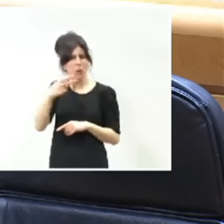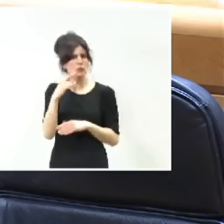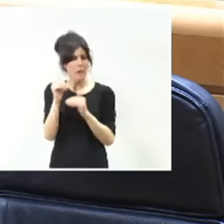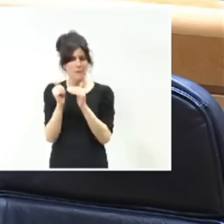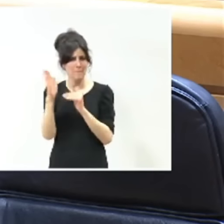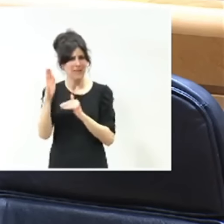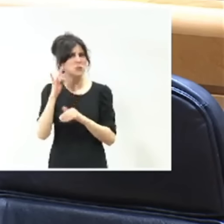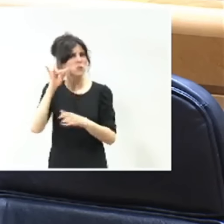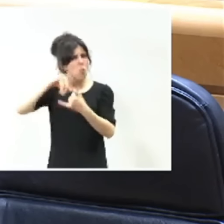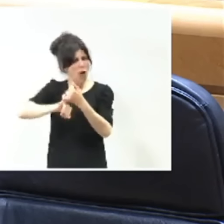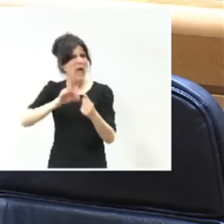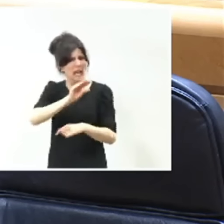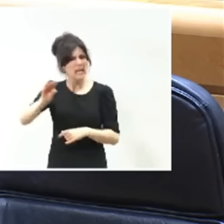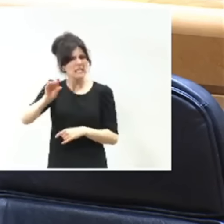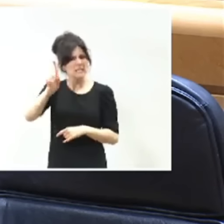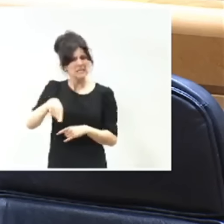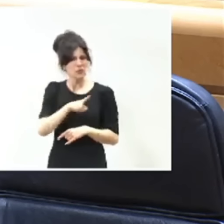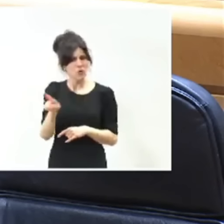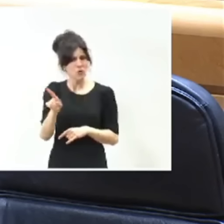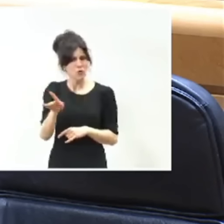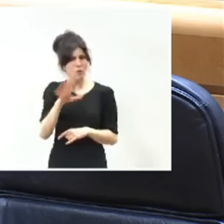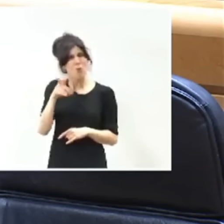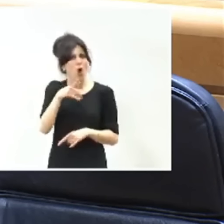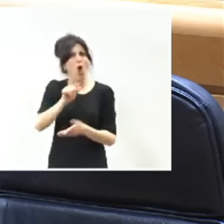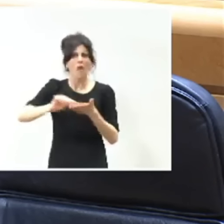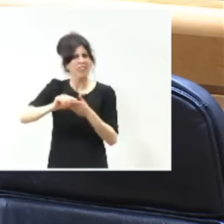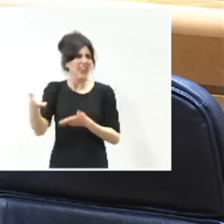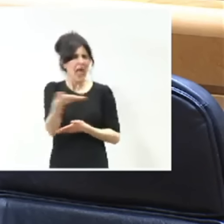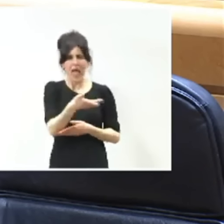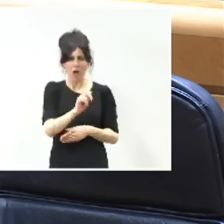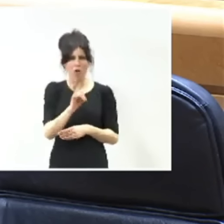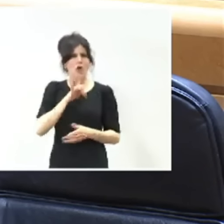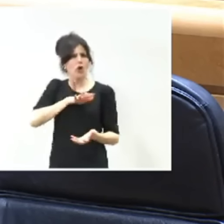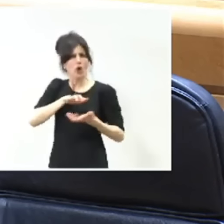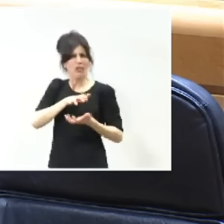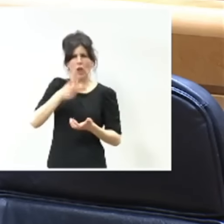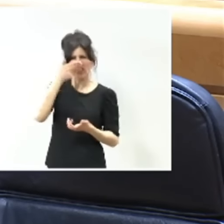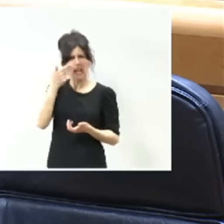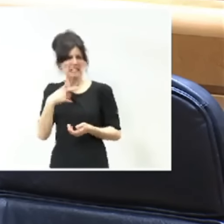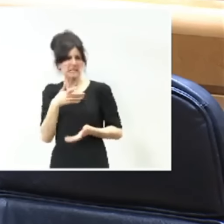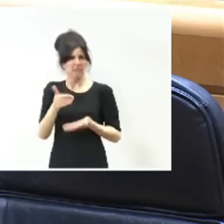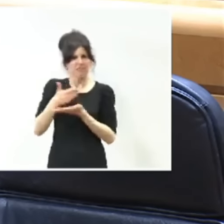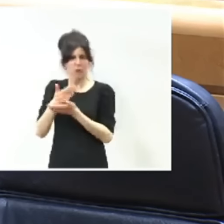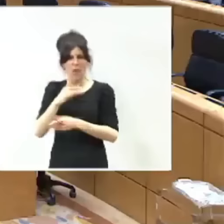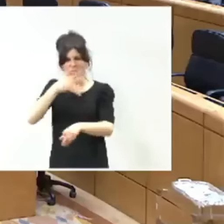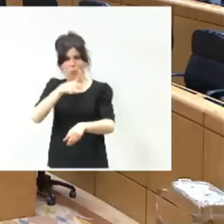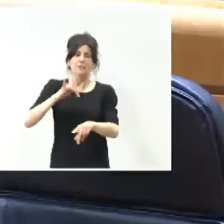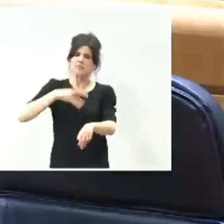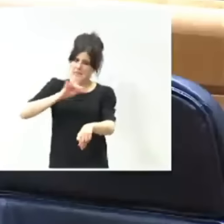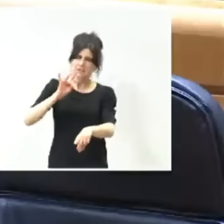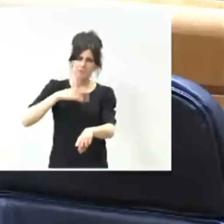trabajaba su mujer? ¿Por qué eso no lo llevan a la oficina de conflicto de intereses? ¿Por qué no lo denuncian?